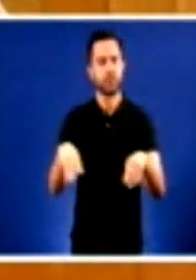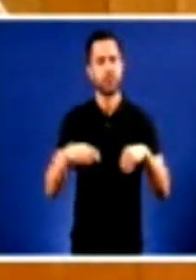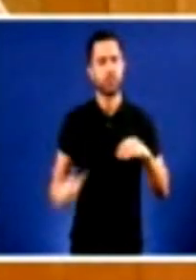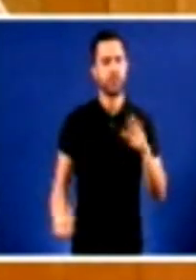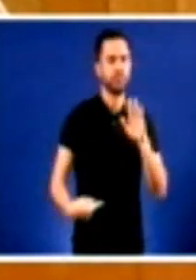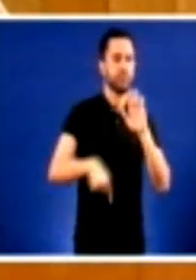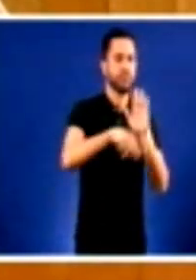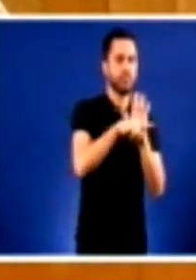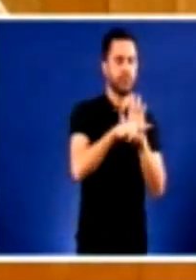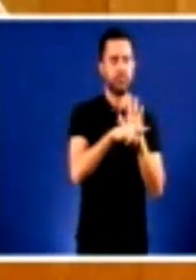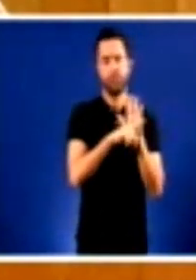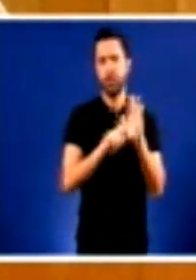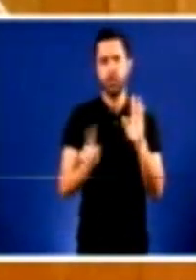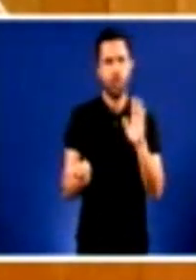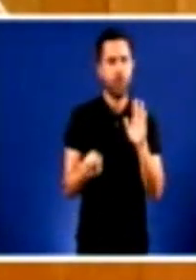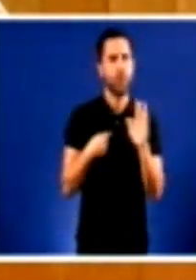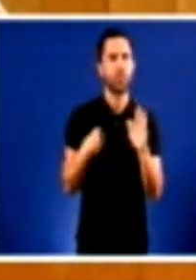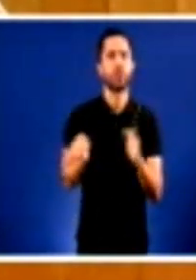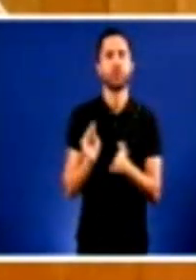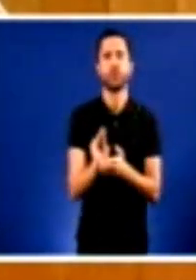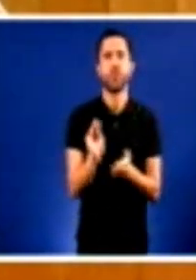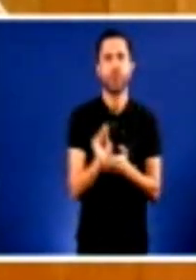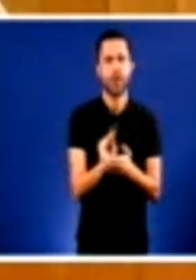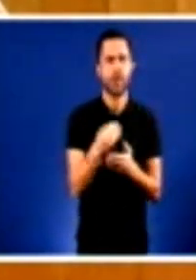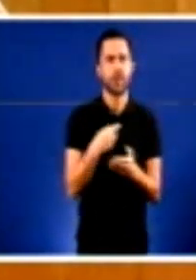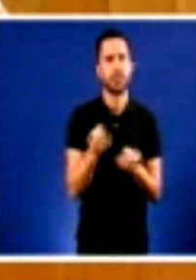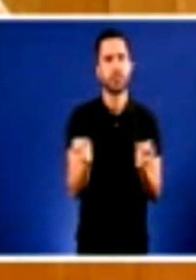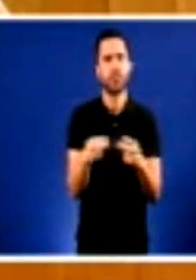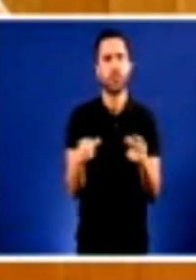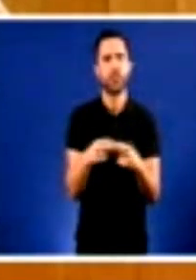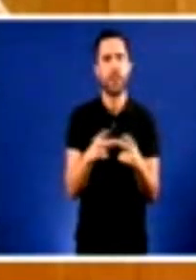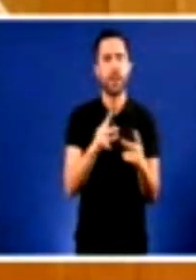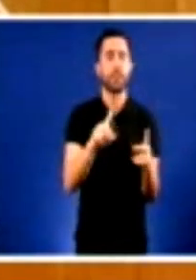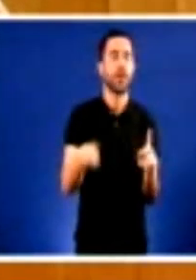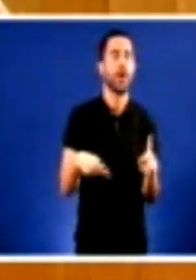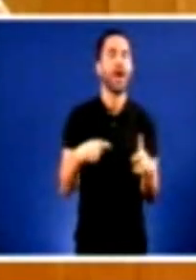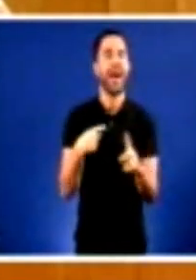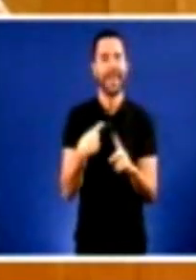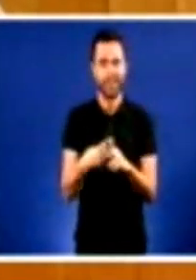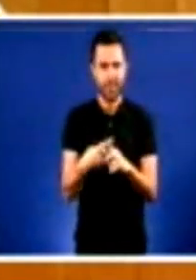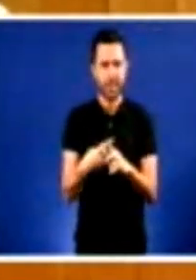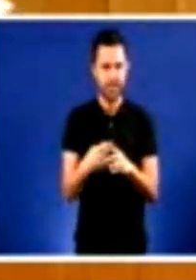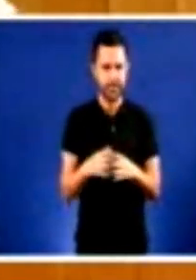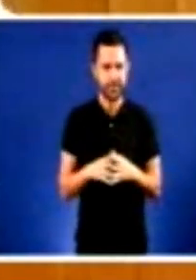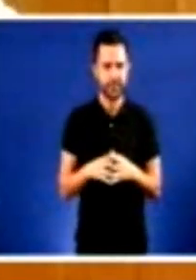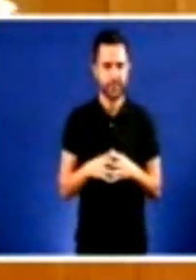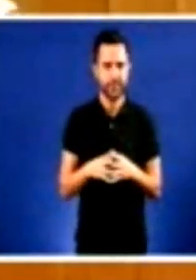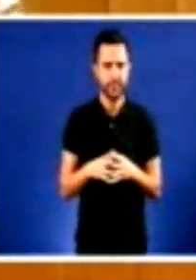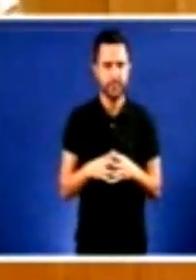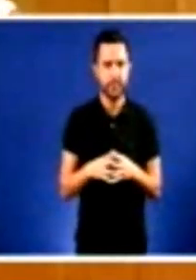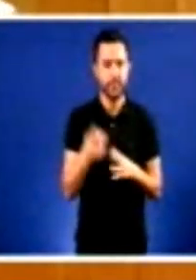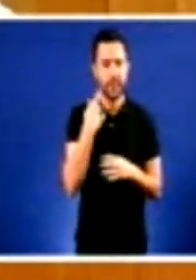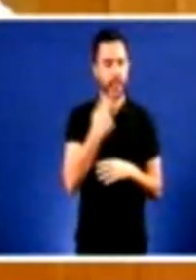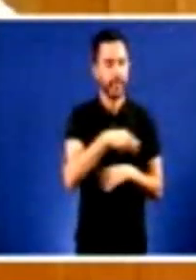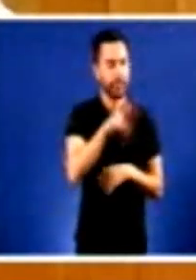unha vacina subvencionada, financiada pola Seguridade Social, sino que, reconocendo